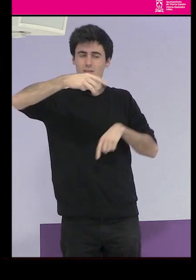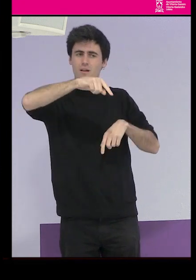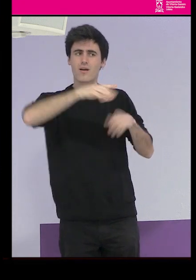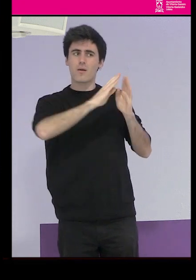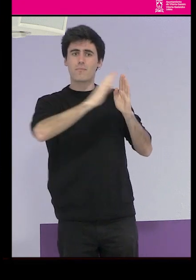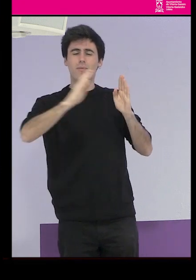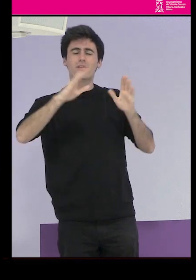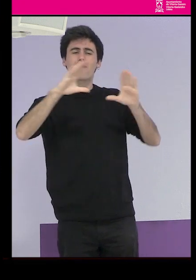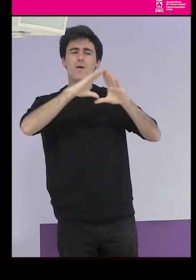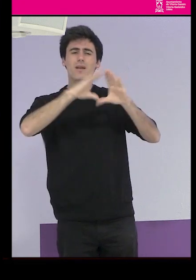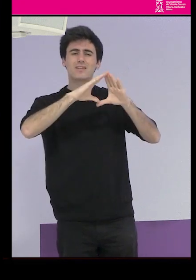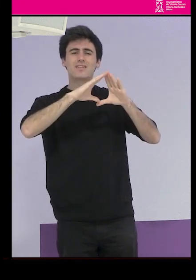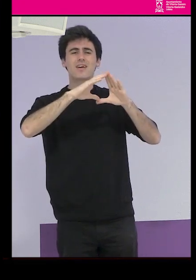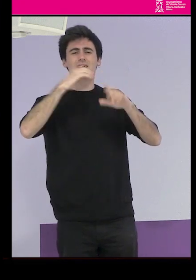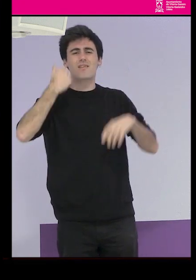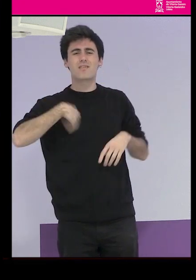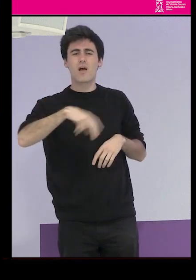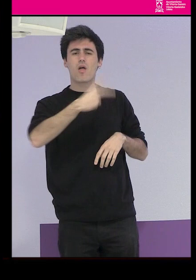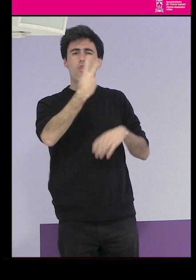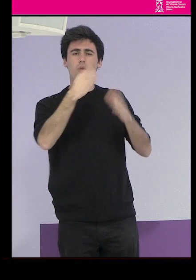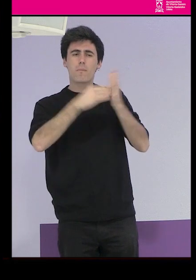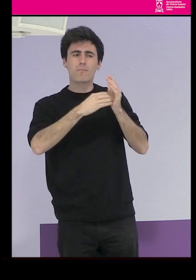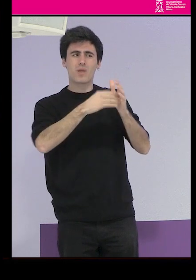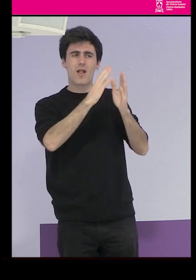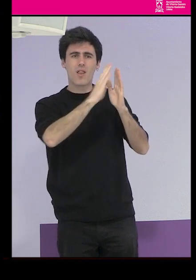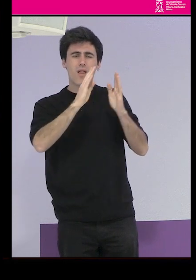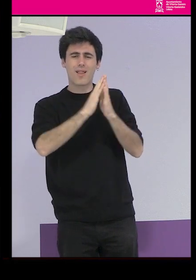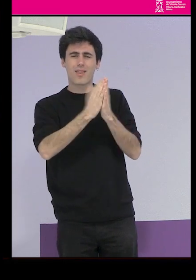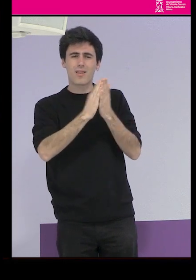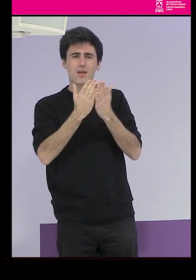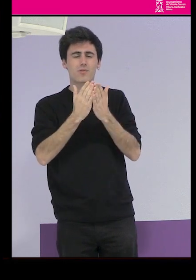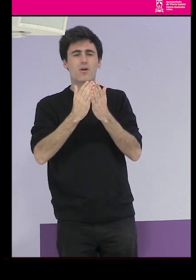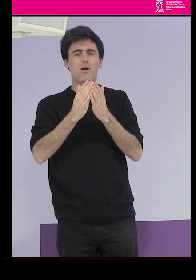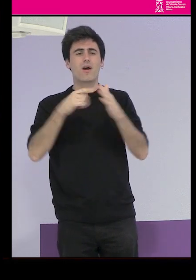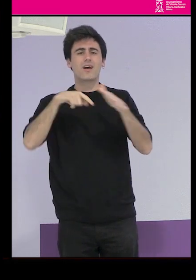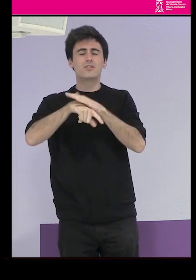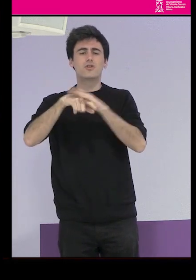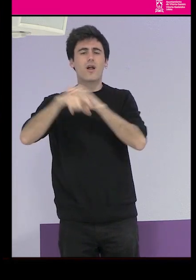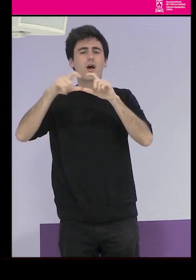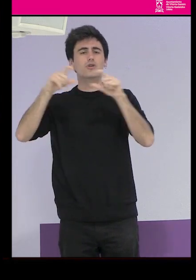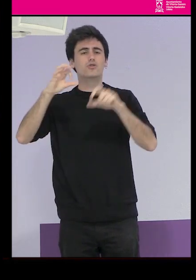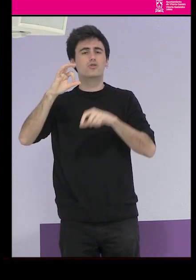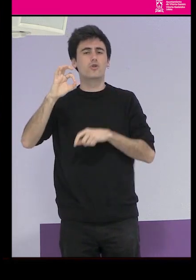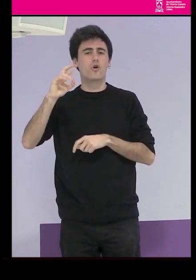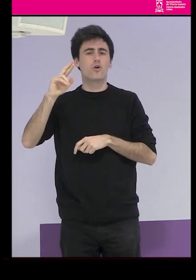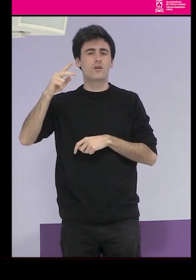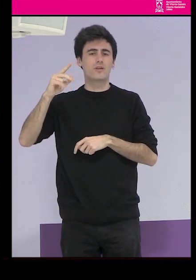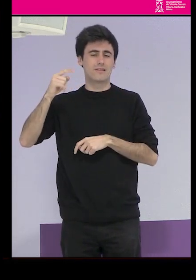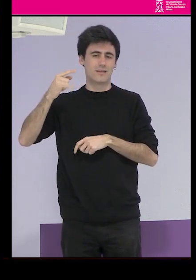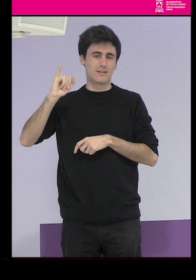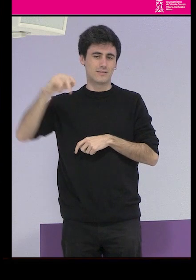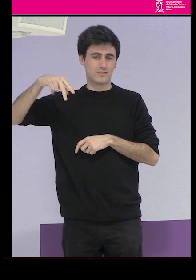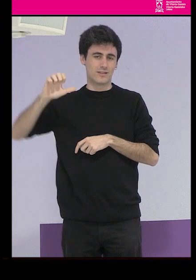biblioteca feminista con más de 2.000 ejemplares que la gestión asorguiñenea y que está a la disposición de todos,